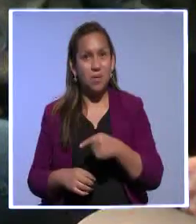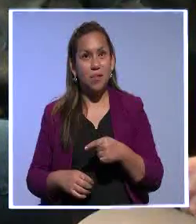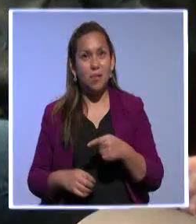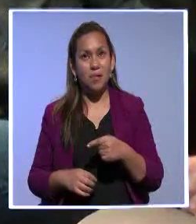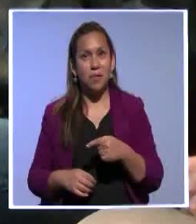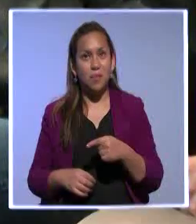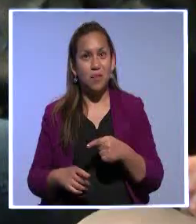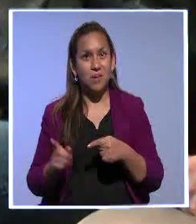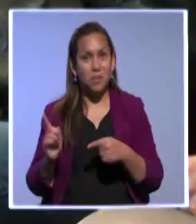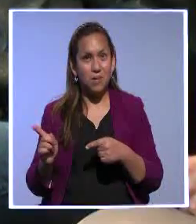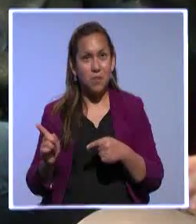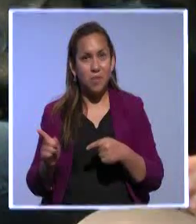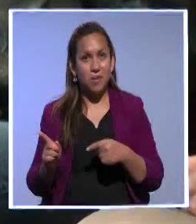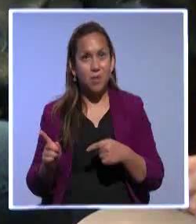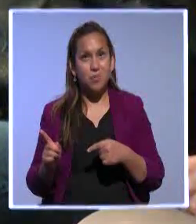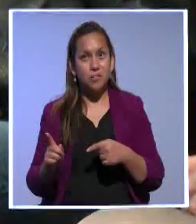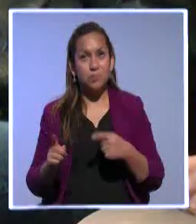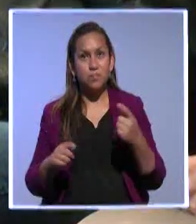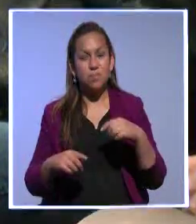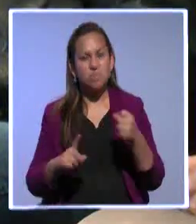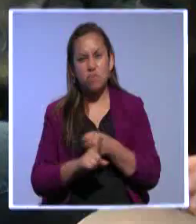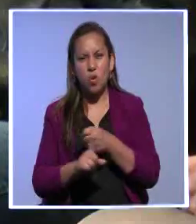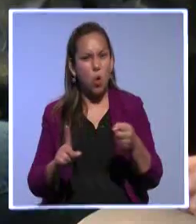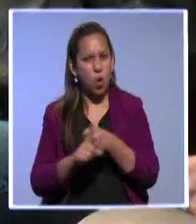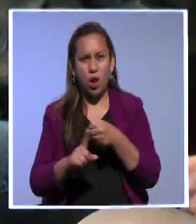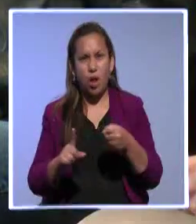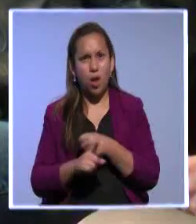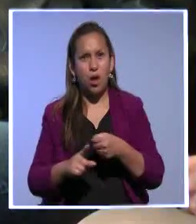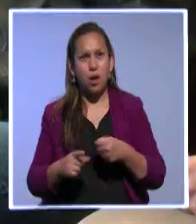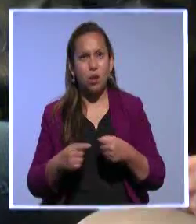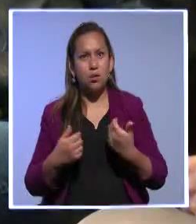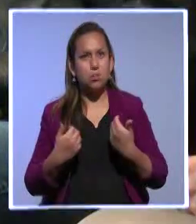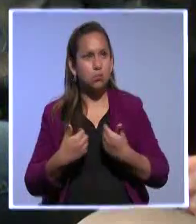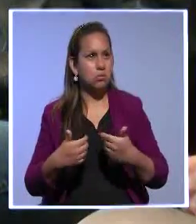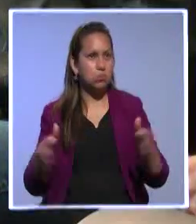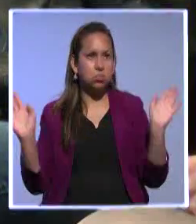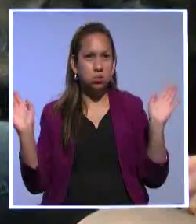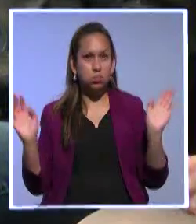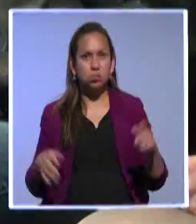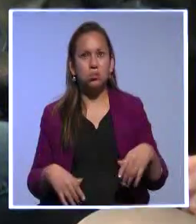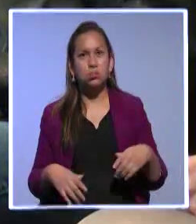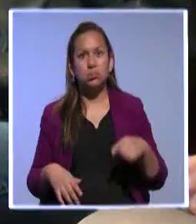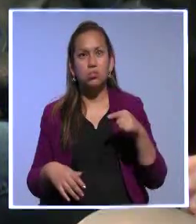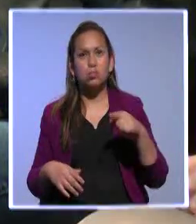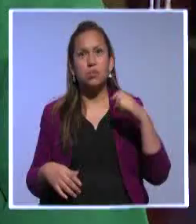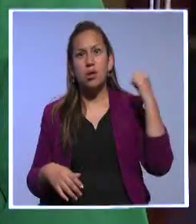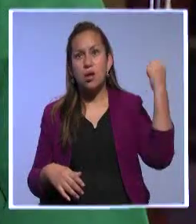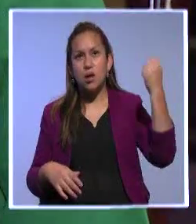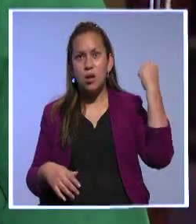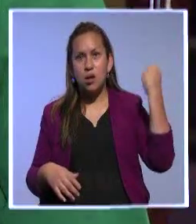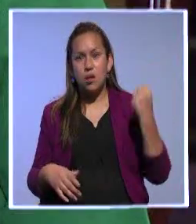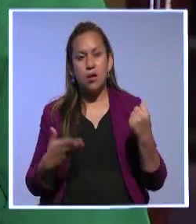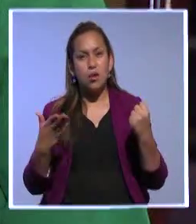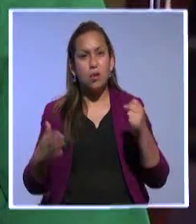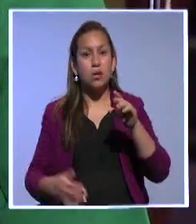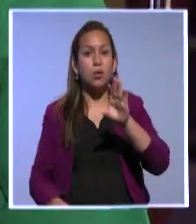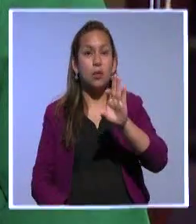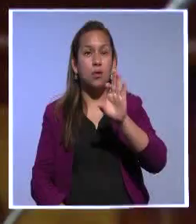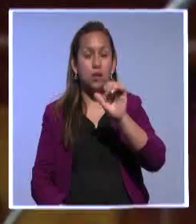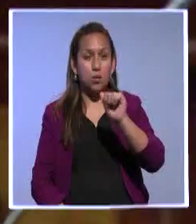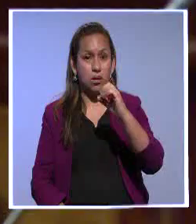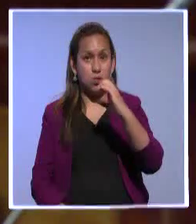forma violenta el libre ingreso a la universidad y el famoso gobierno paritario, Moisés Tacle,